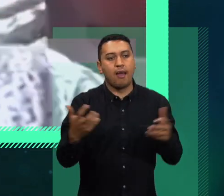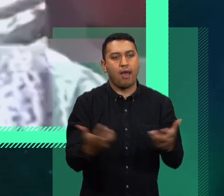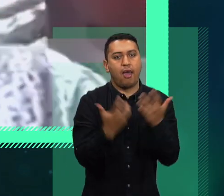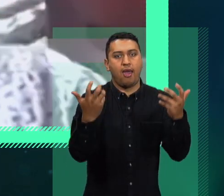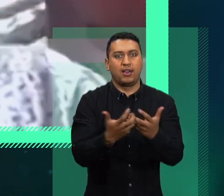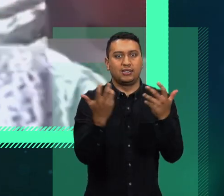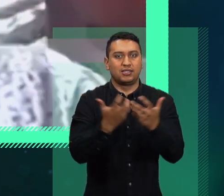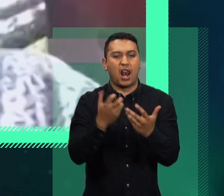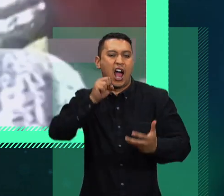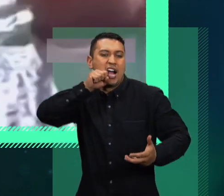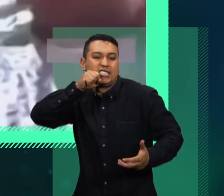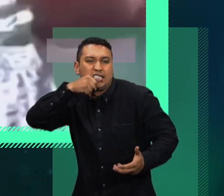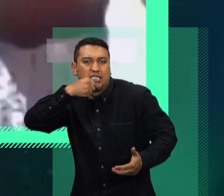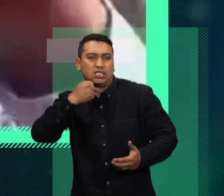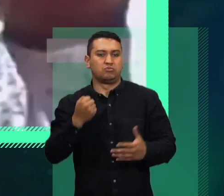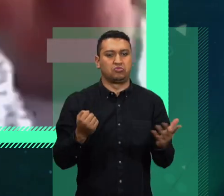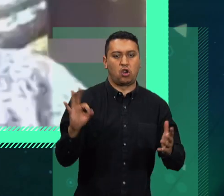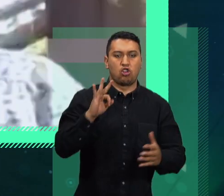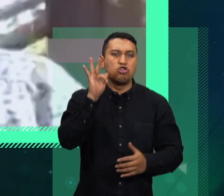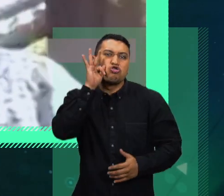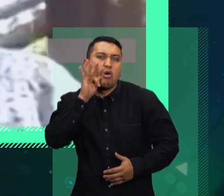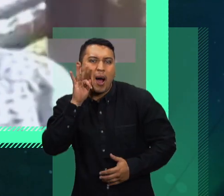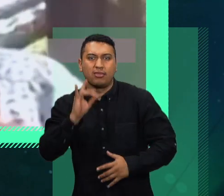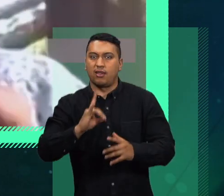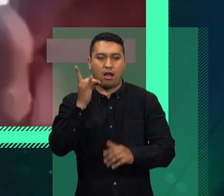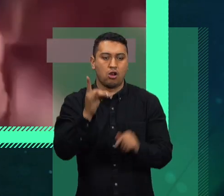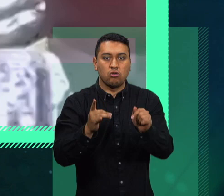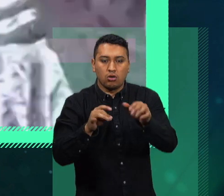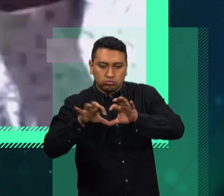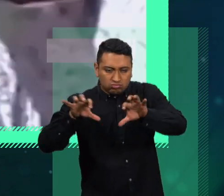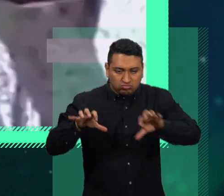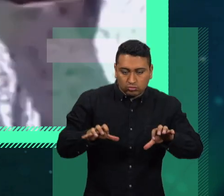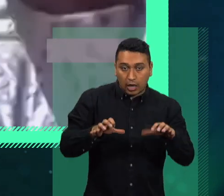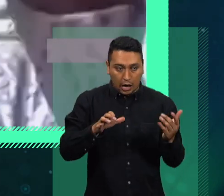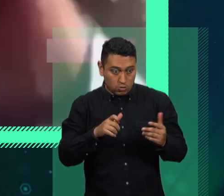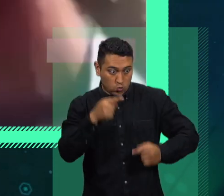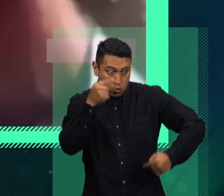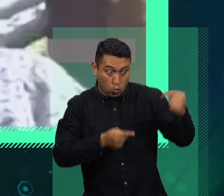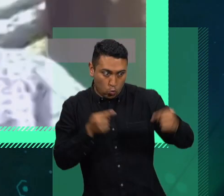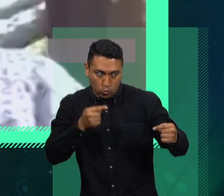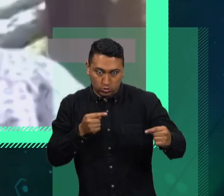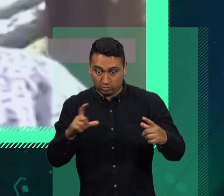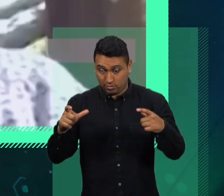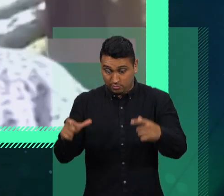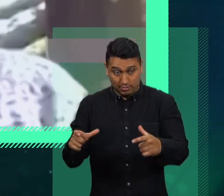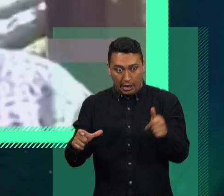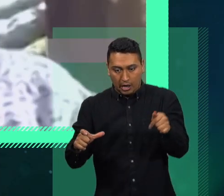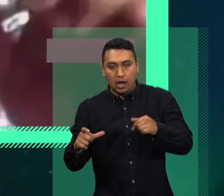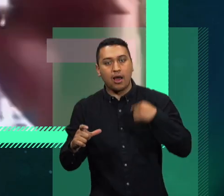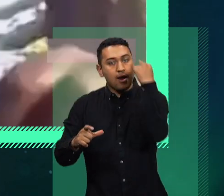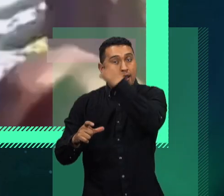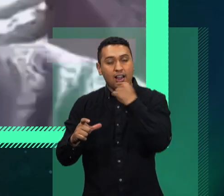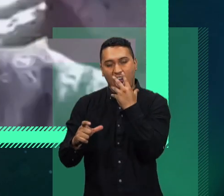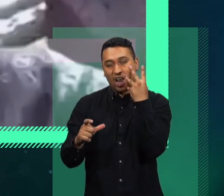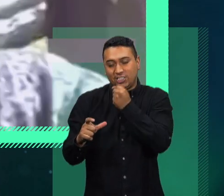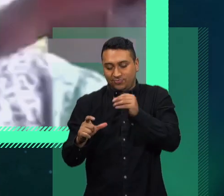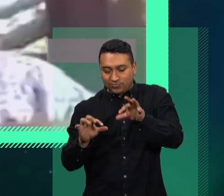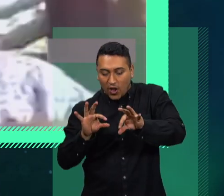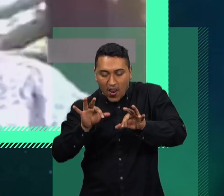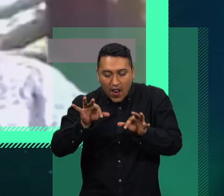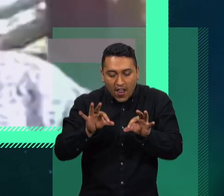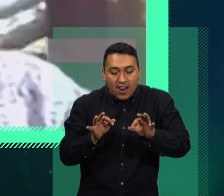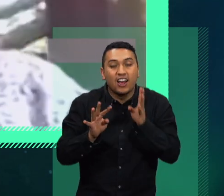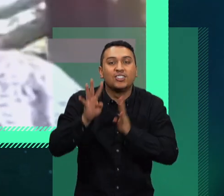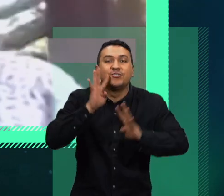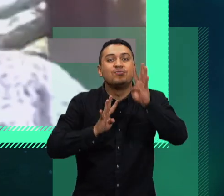pedazo de zanahoria yo hago la nariz y con un par de uvas hago los dos ojos y con un pedazo de tomate hago